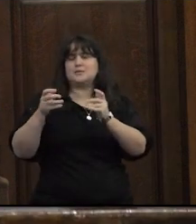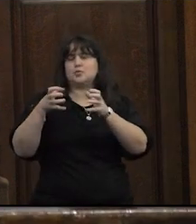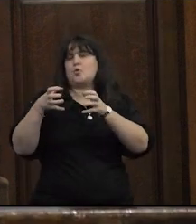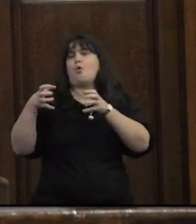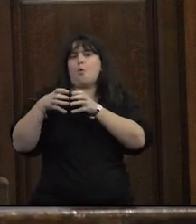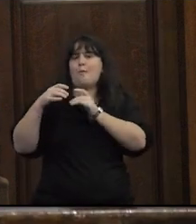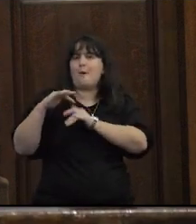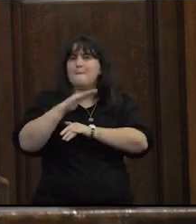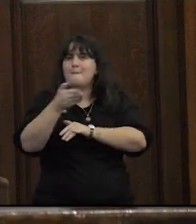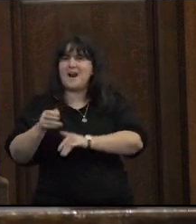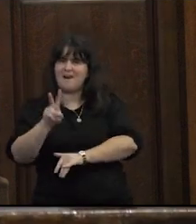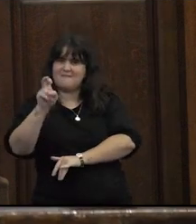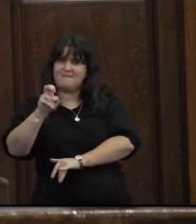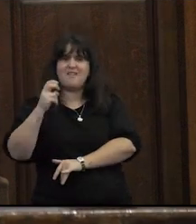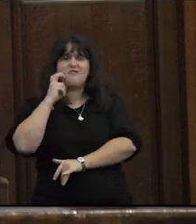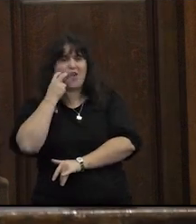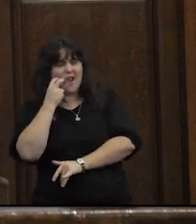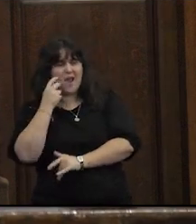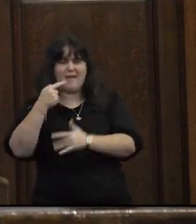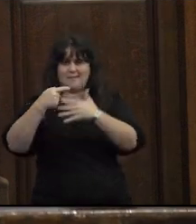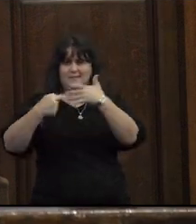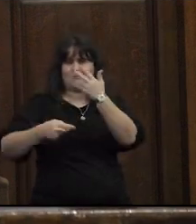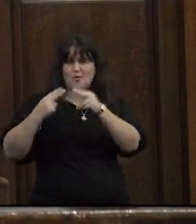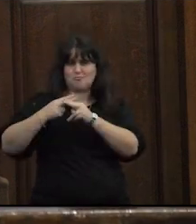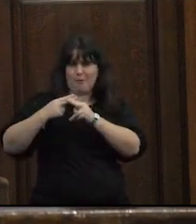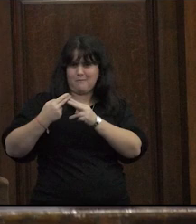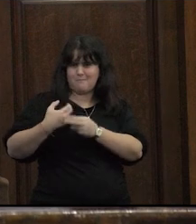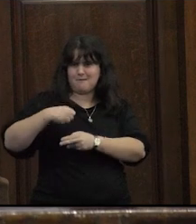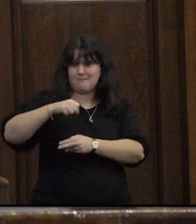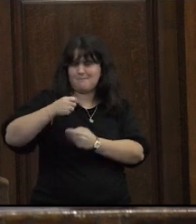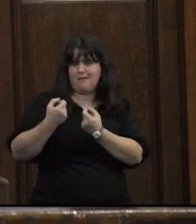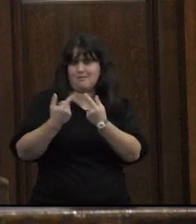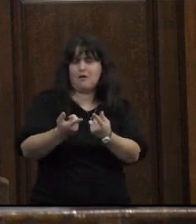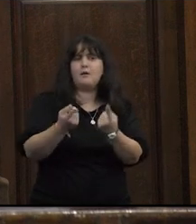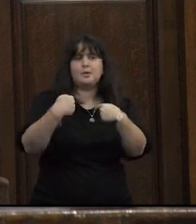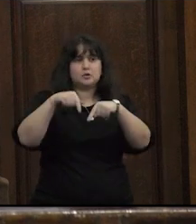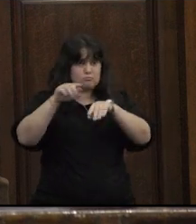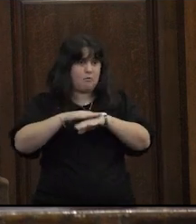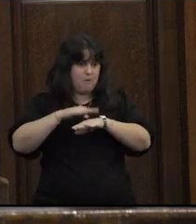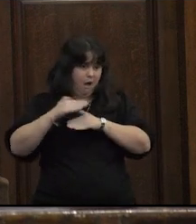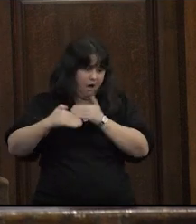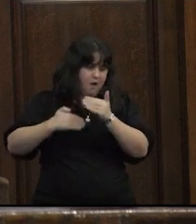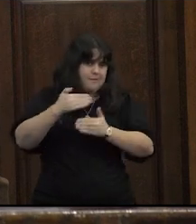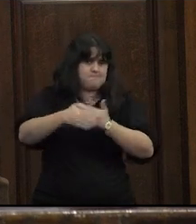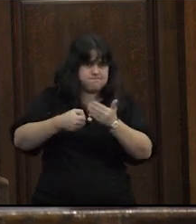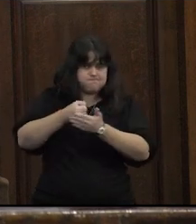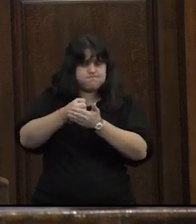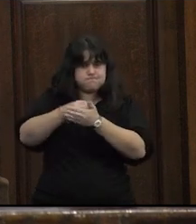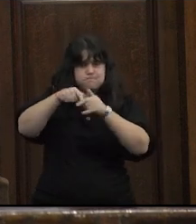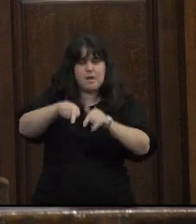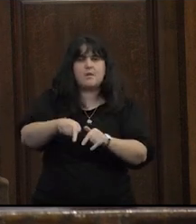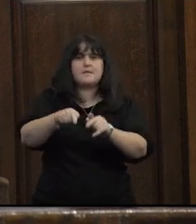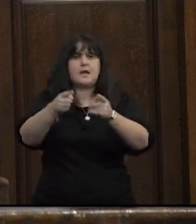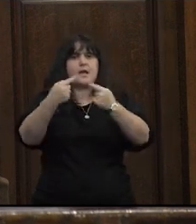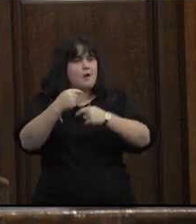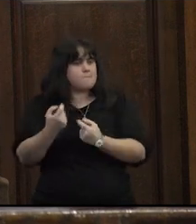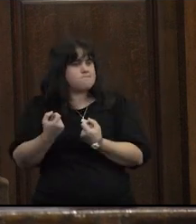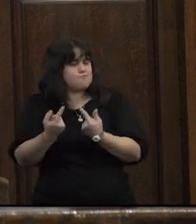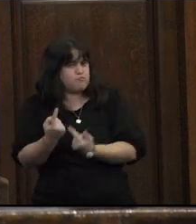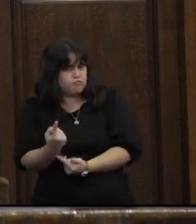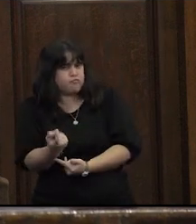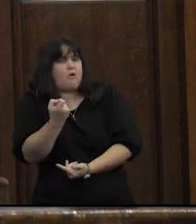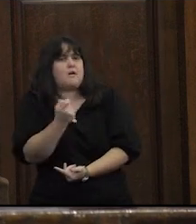violeta y todas las denominaciones que se fueron dando pero este movimiento potencia